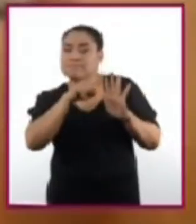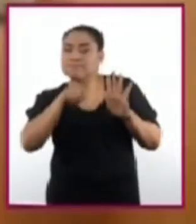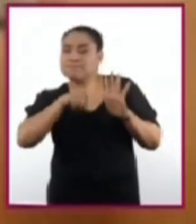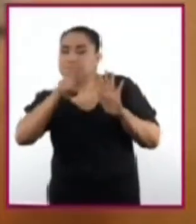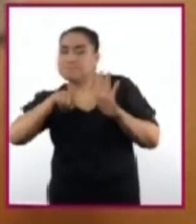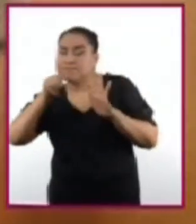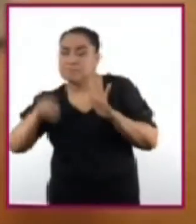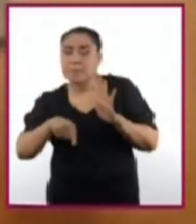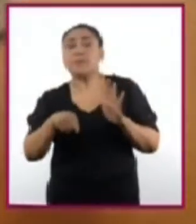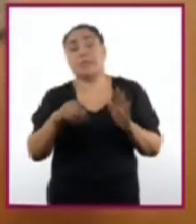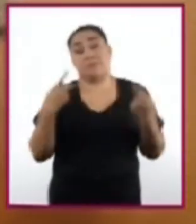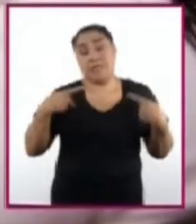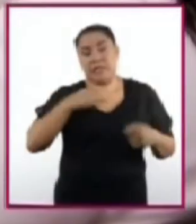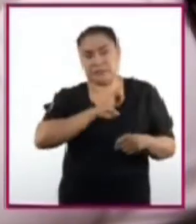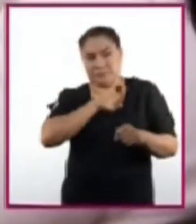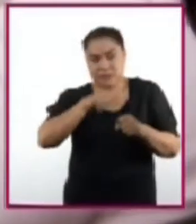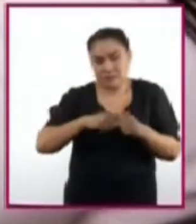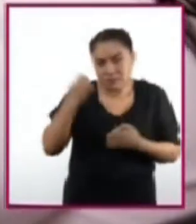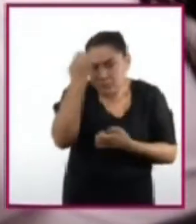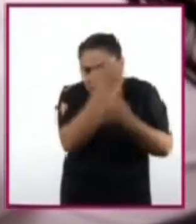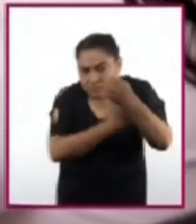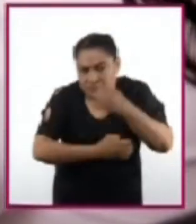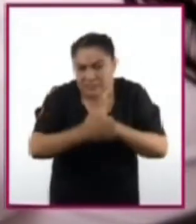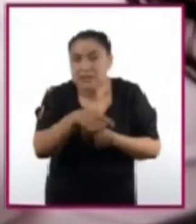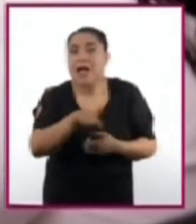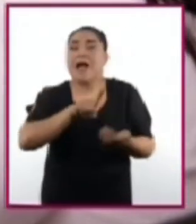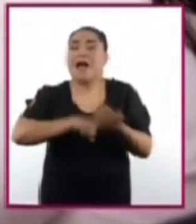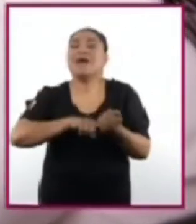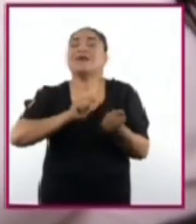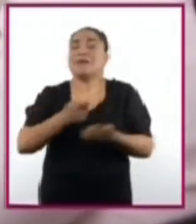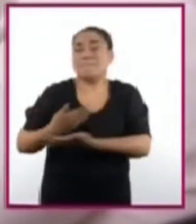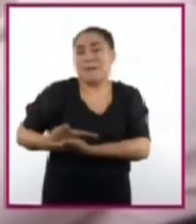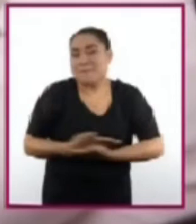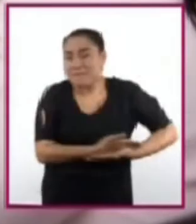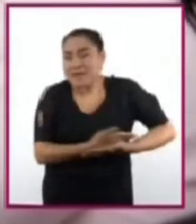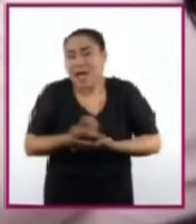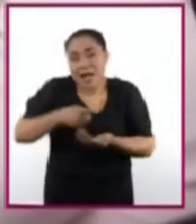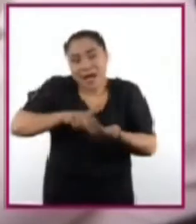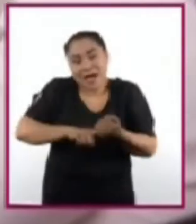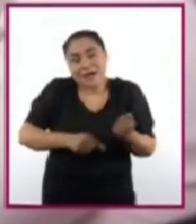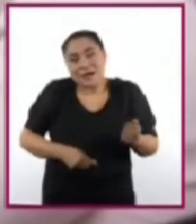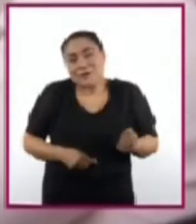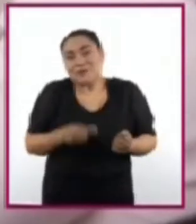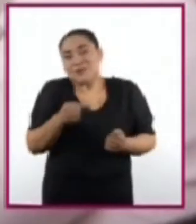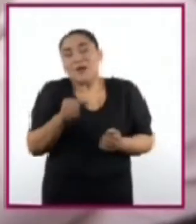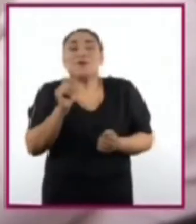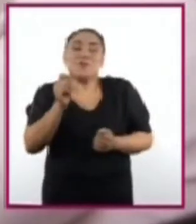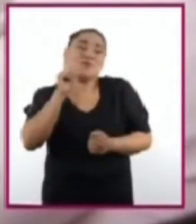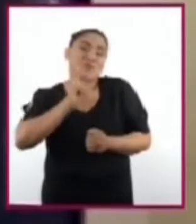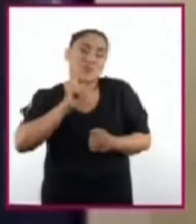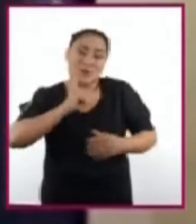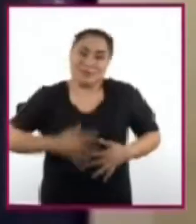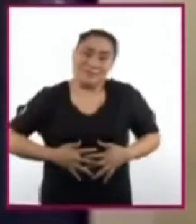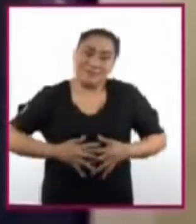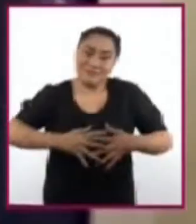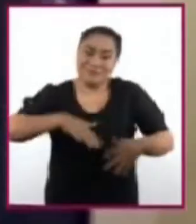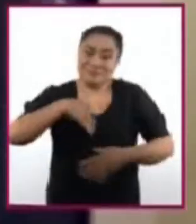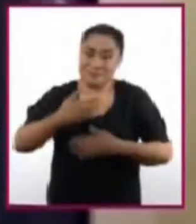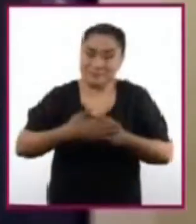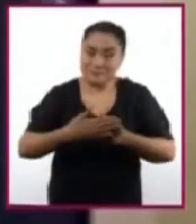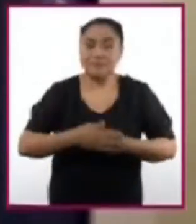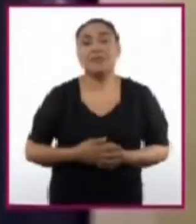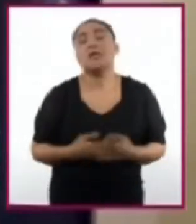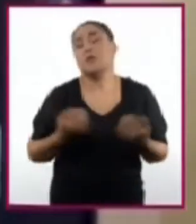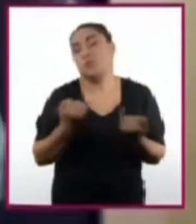determinar, entre otras cosas, el estado de un embrión o un feto dentro del vientre de una mujer embarazada, así como